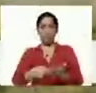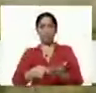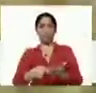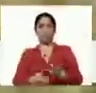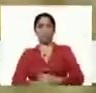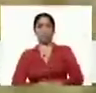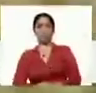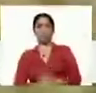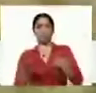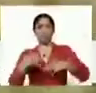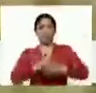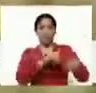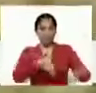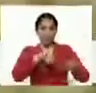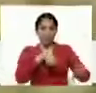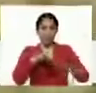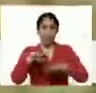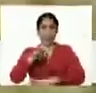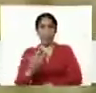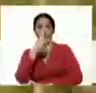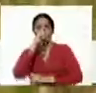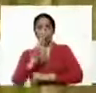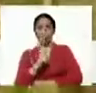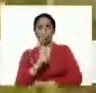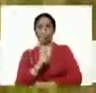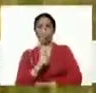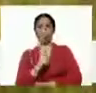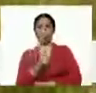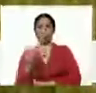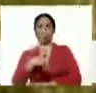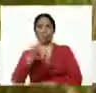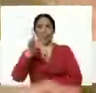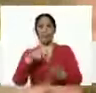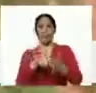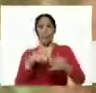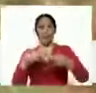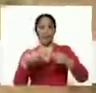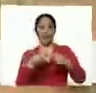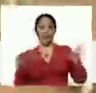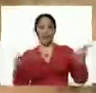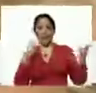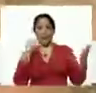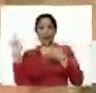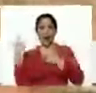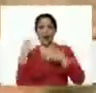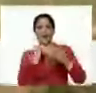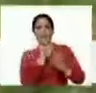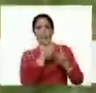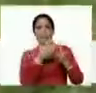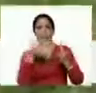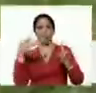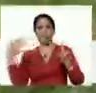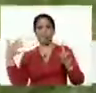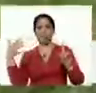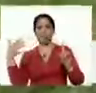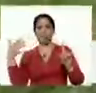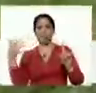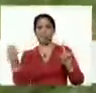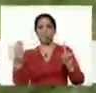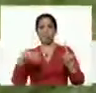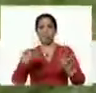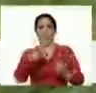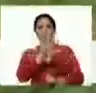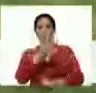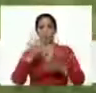través de AgroCogedes por segundo año consecutivo, más de 3.000 hectáreas de cereales, más de